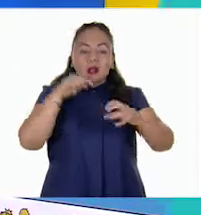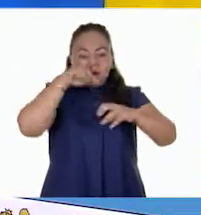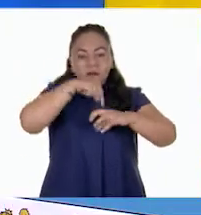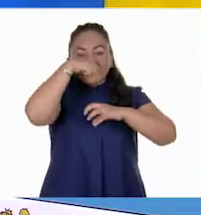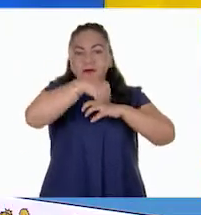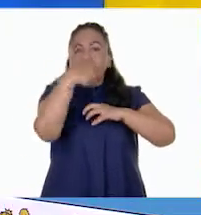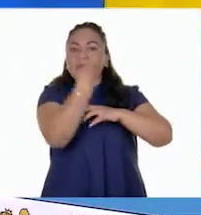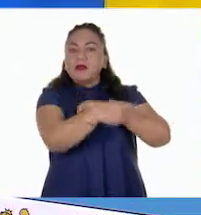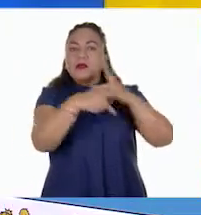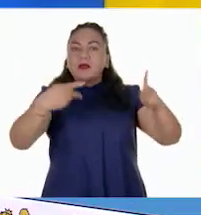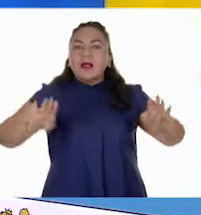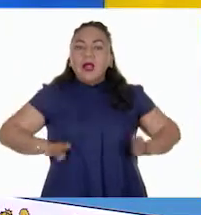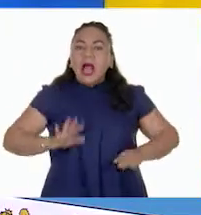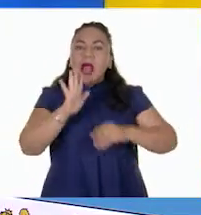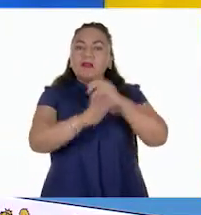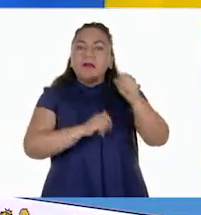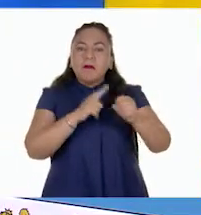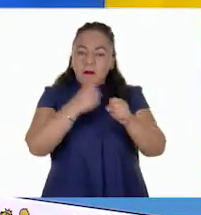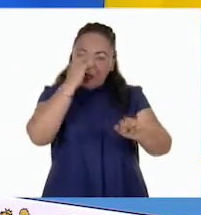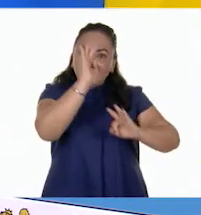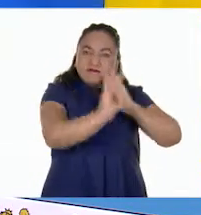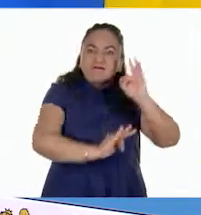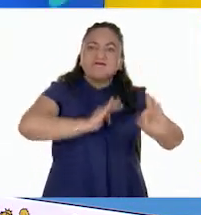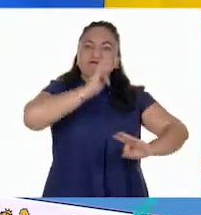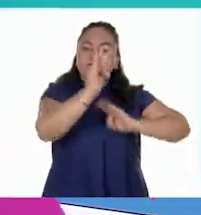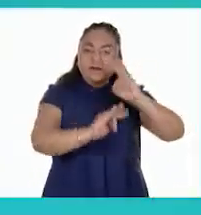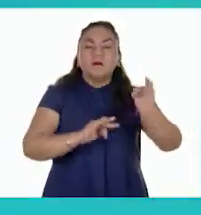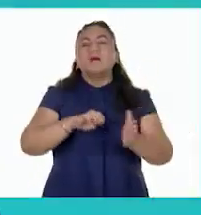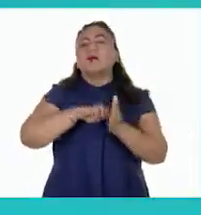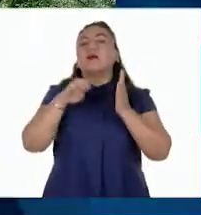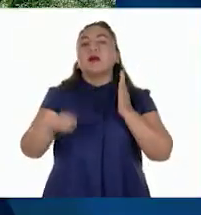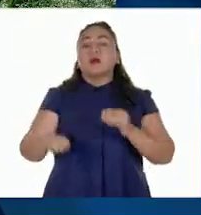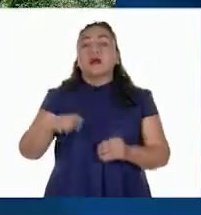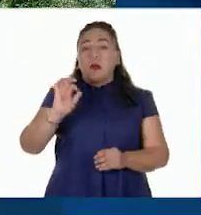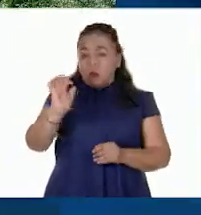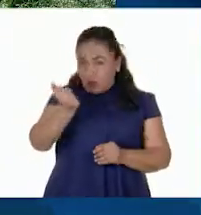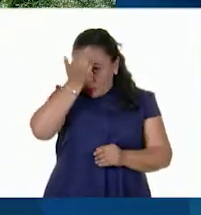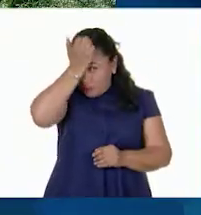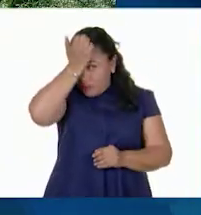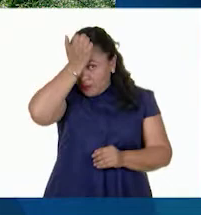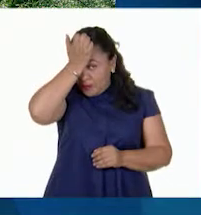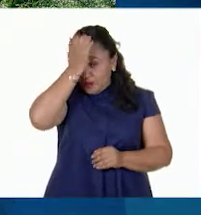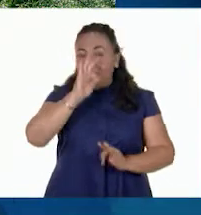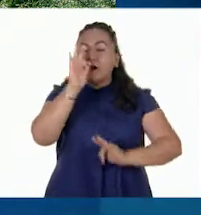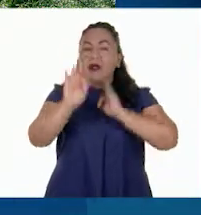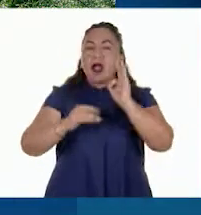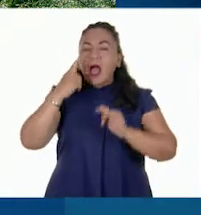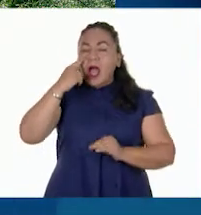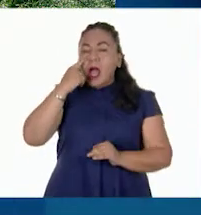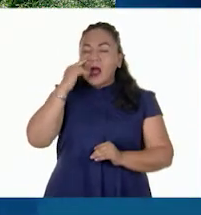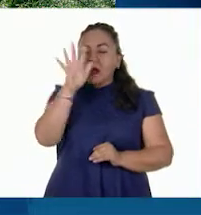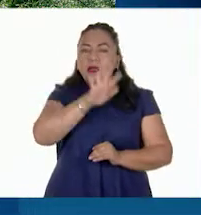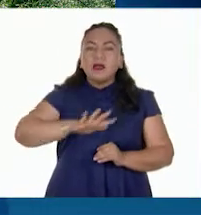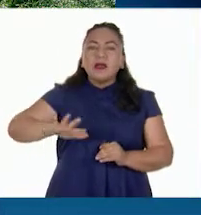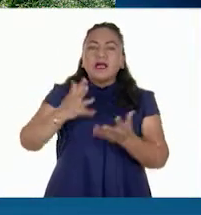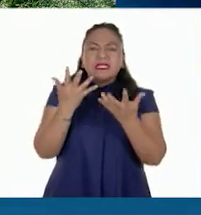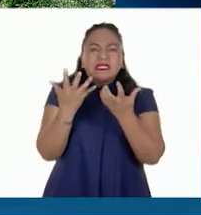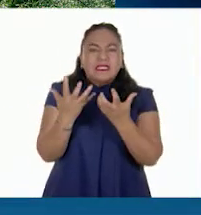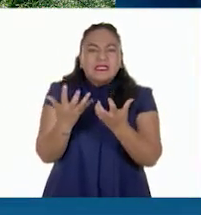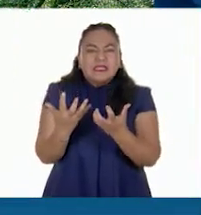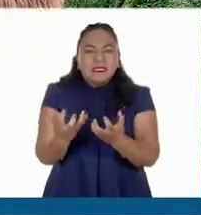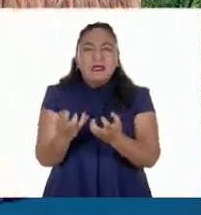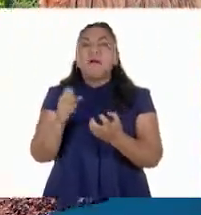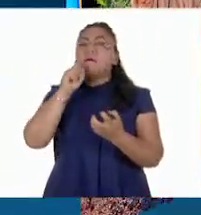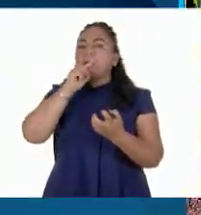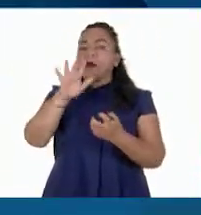para realizar la actividad ganadera. Así encontramos por ejemplo que las ovejas se crían en las regiones semiáridas del